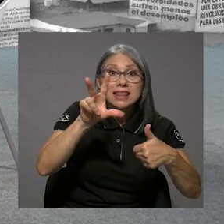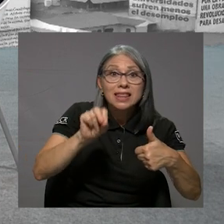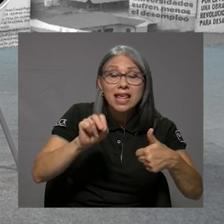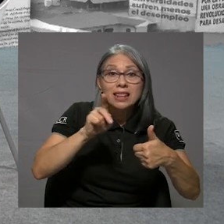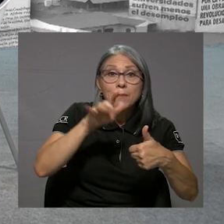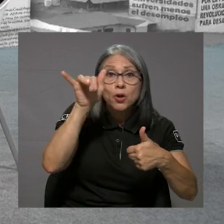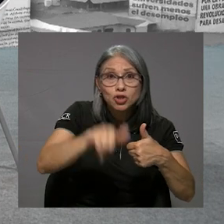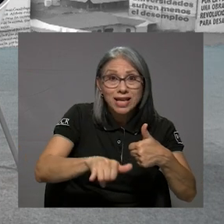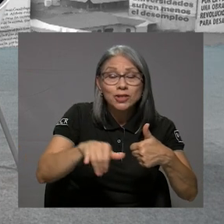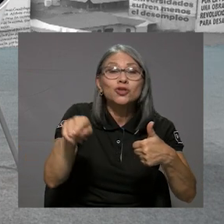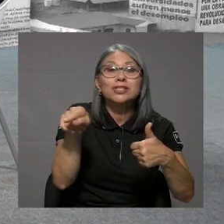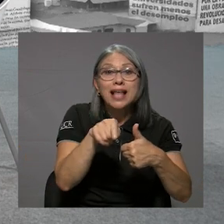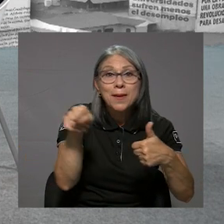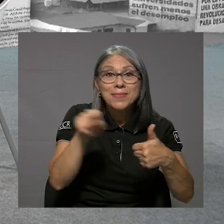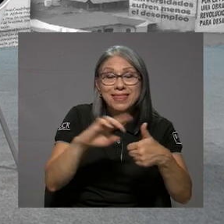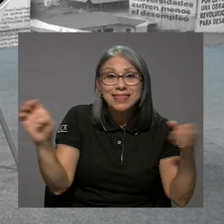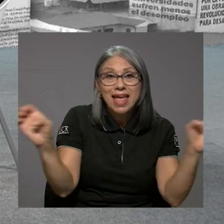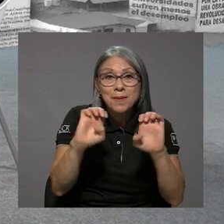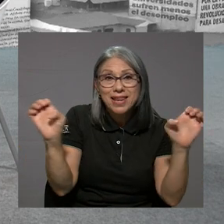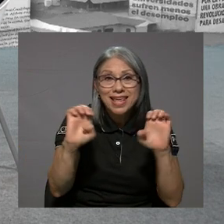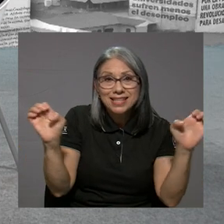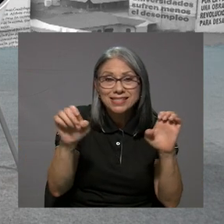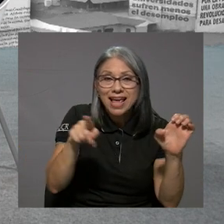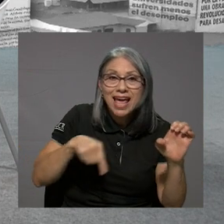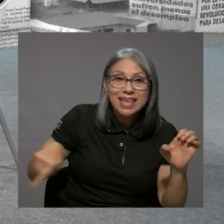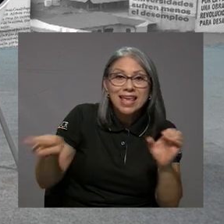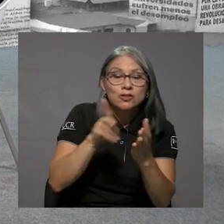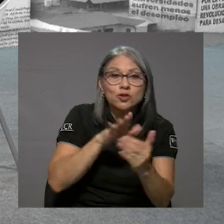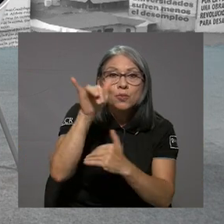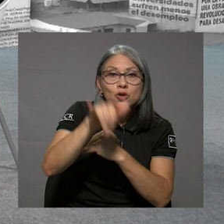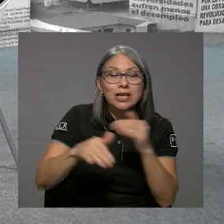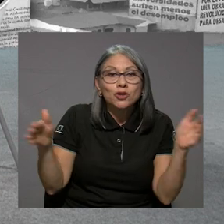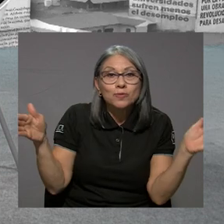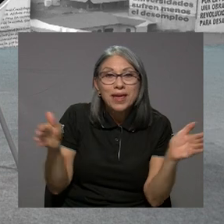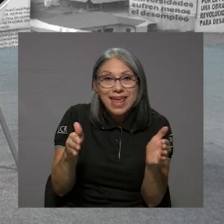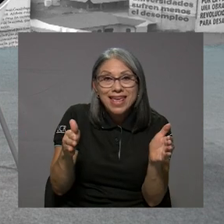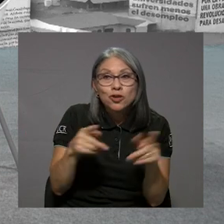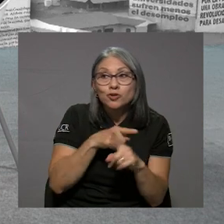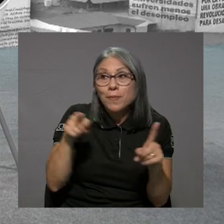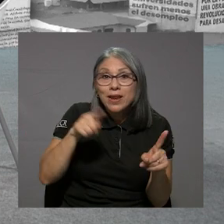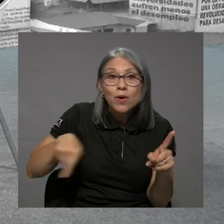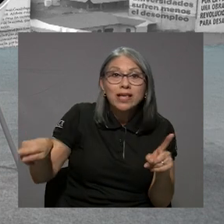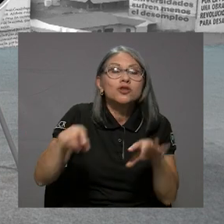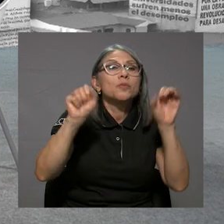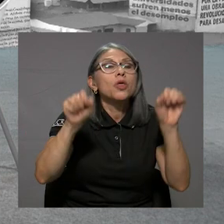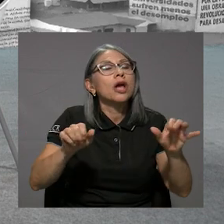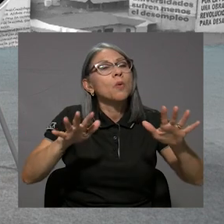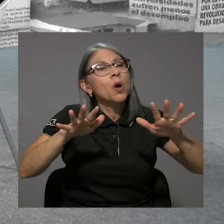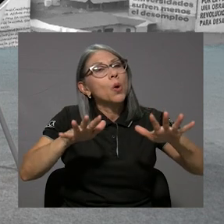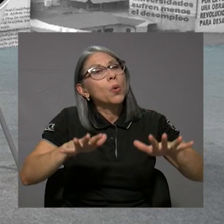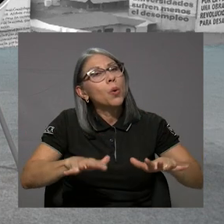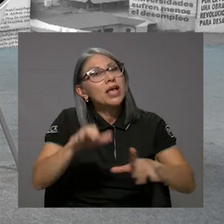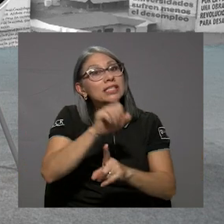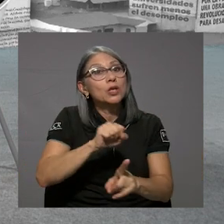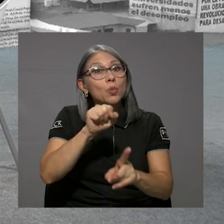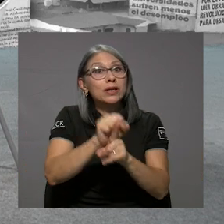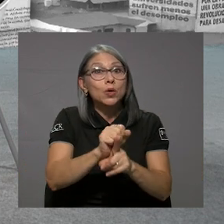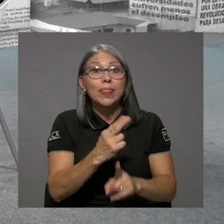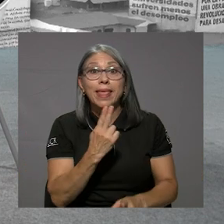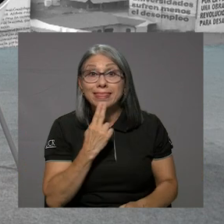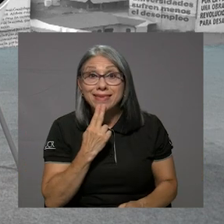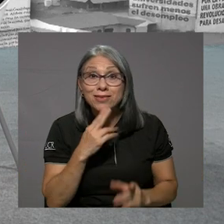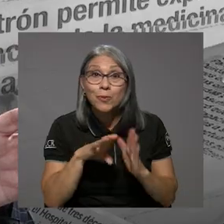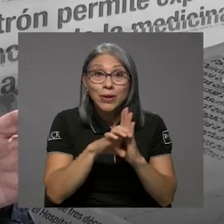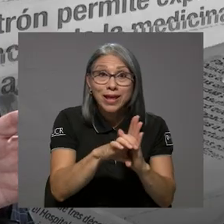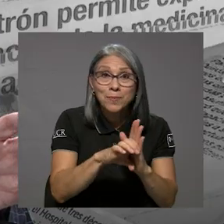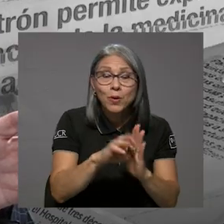30 proyectos que le llamamos también de emergencia, que eran proyectos pequeños, pero que venían a paliar la situación de Atillo, por